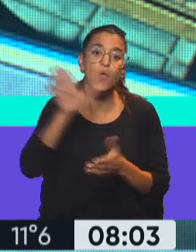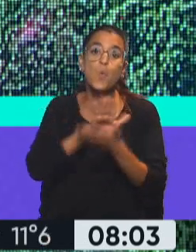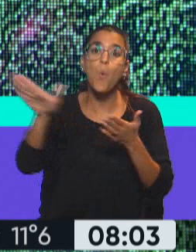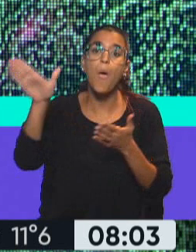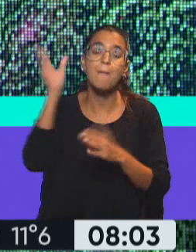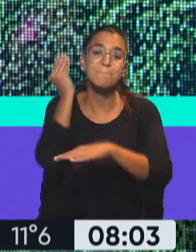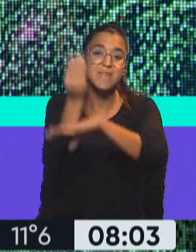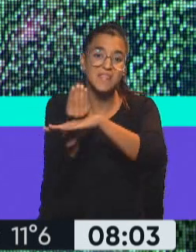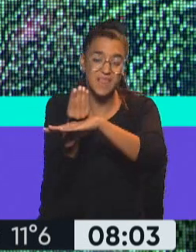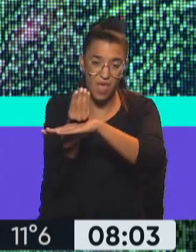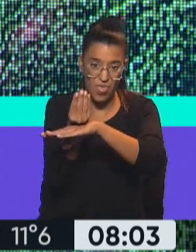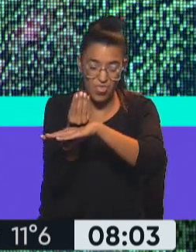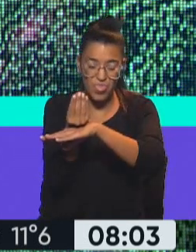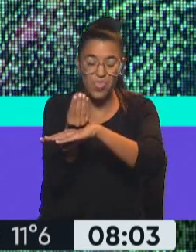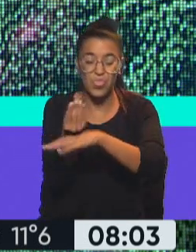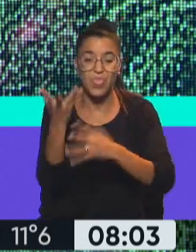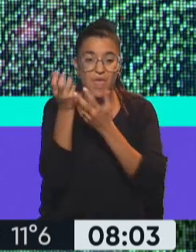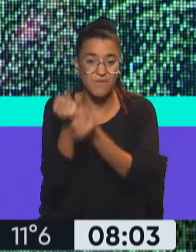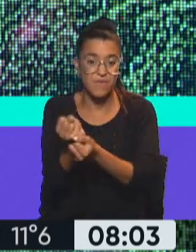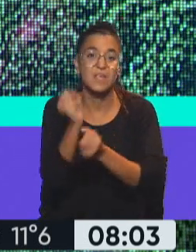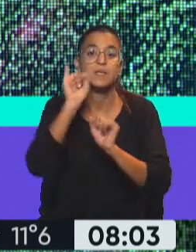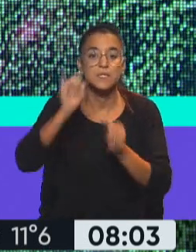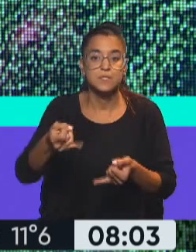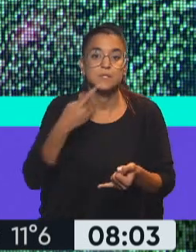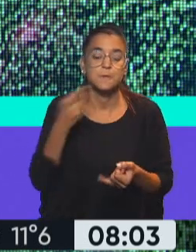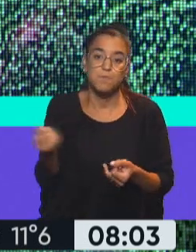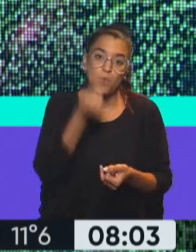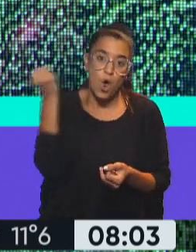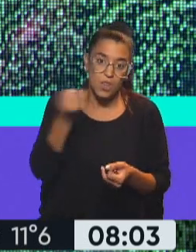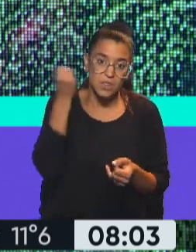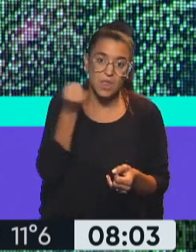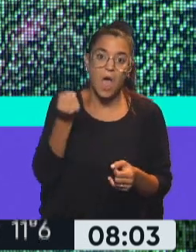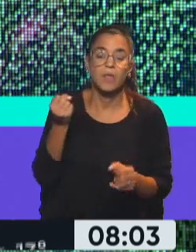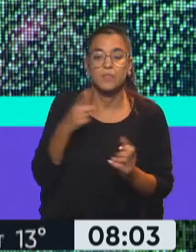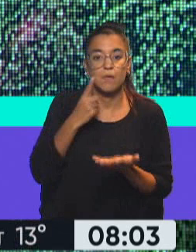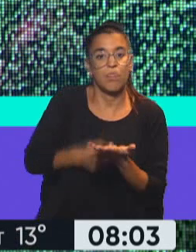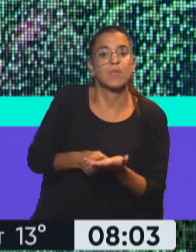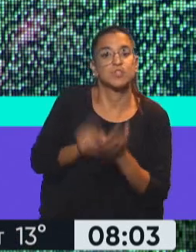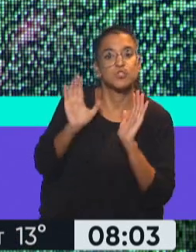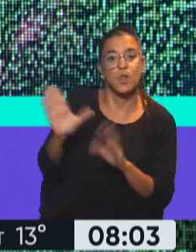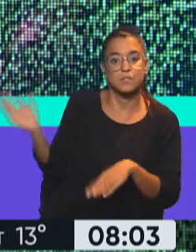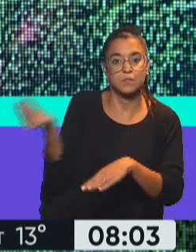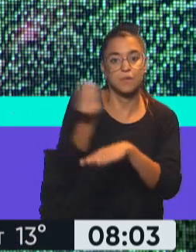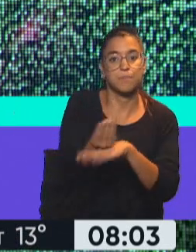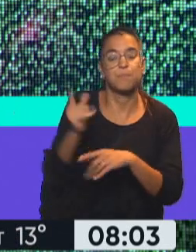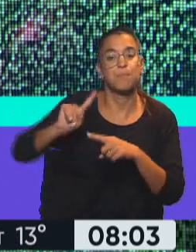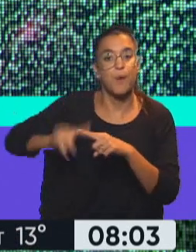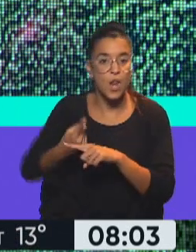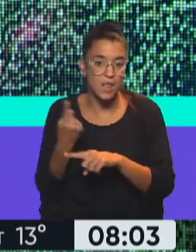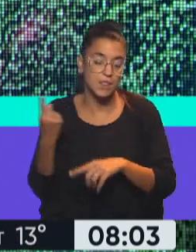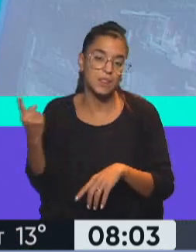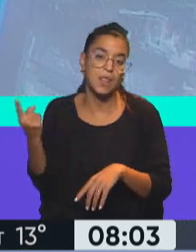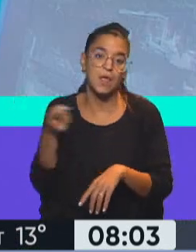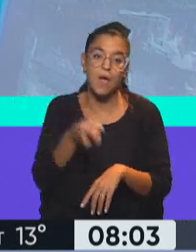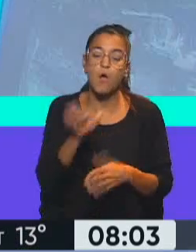Defensa. Exactamente. Bueno, muy simbólico, la verdad, esta medida, digamos, o esta política que va a empezar a